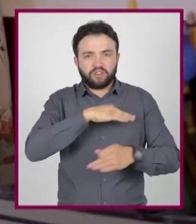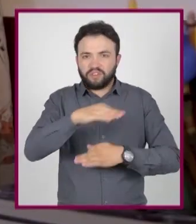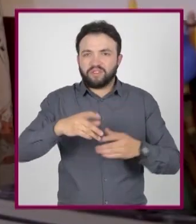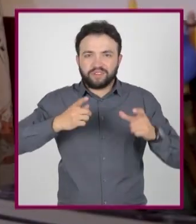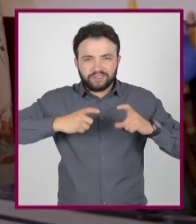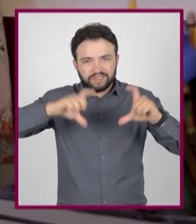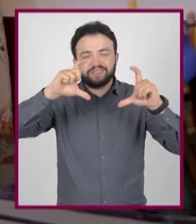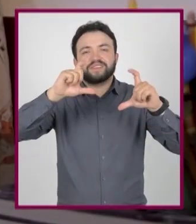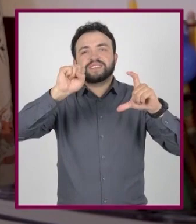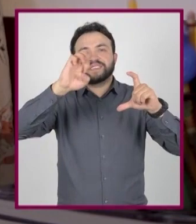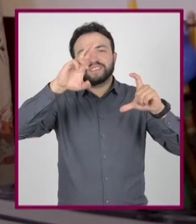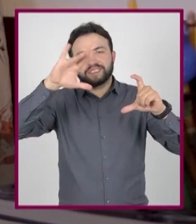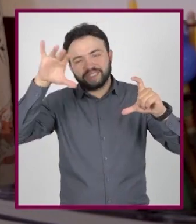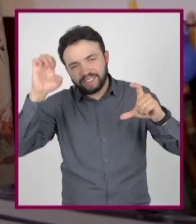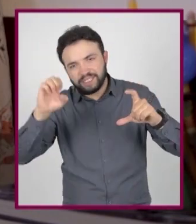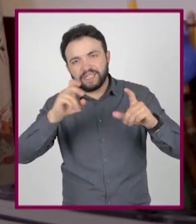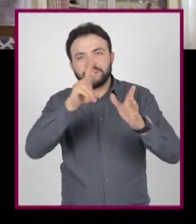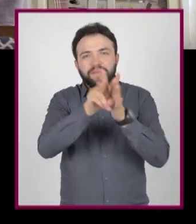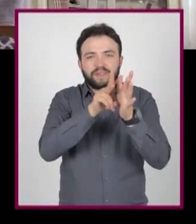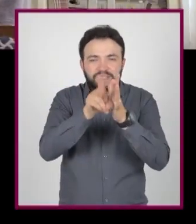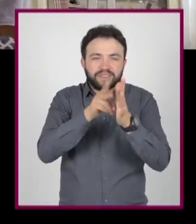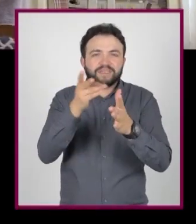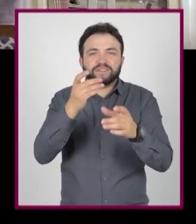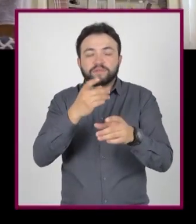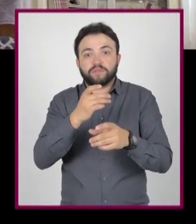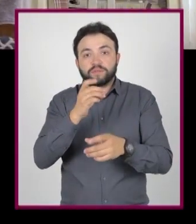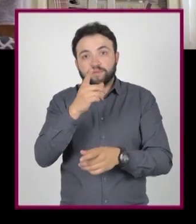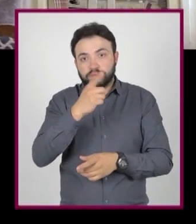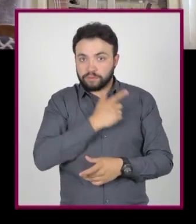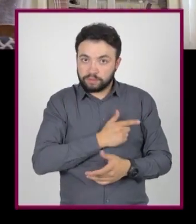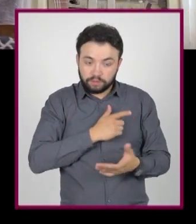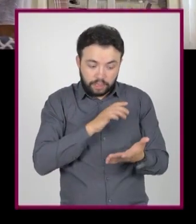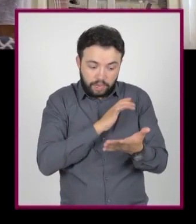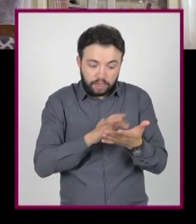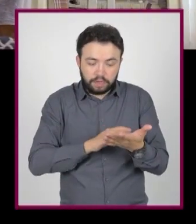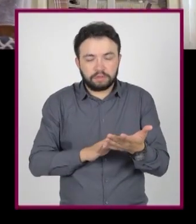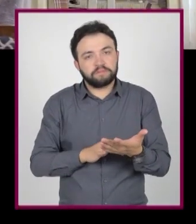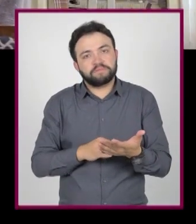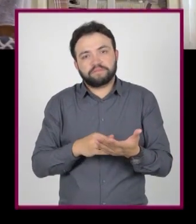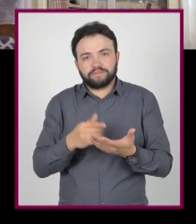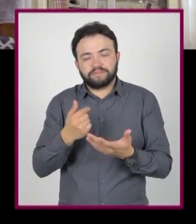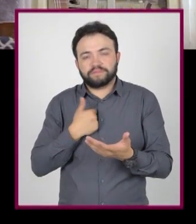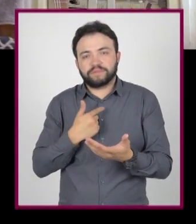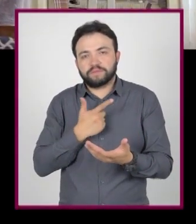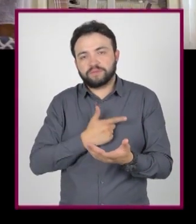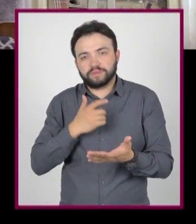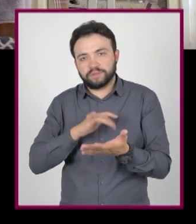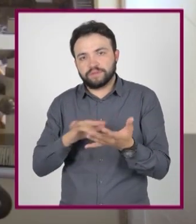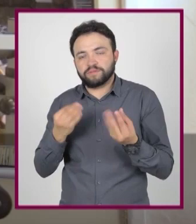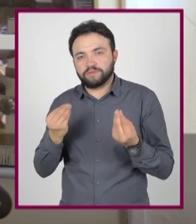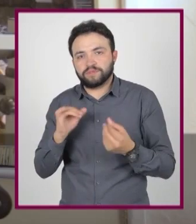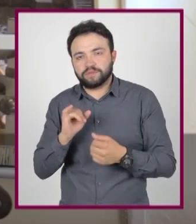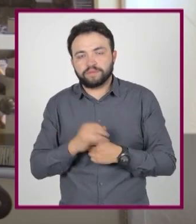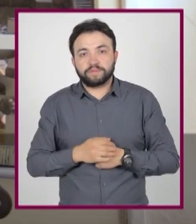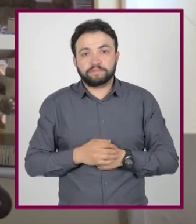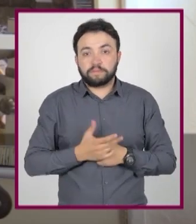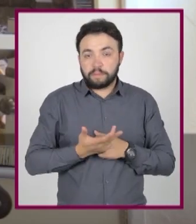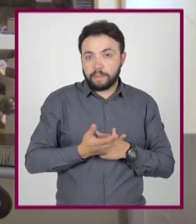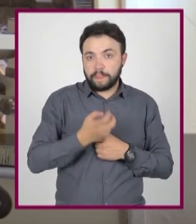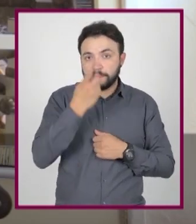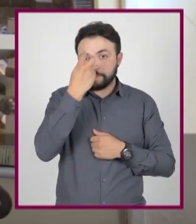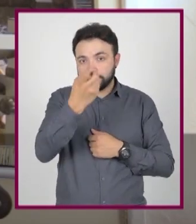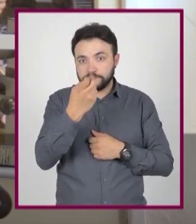documentales, series. Soy una persona muy visual. ¿Y leer? Básicamente es lo que más hago en mis ratos libres. Pues bien,